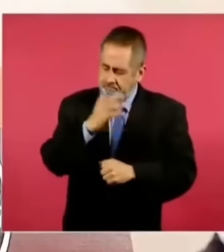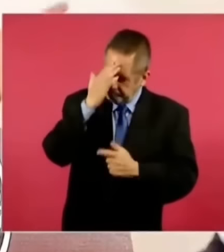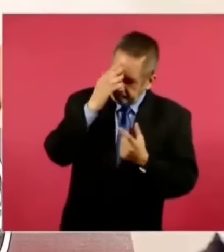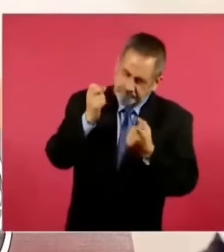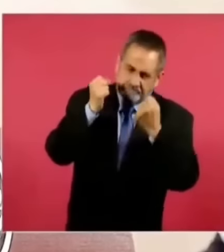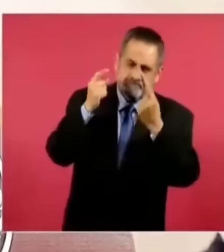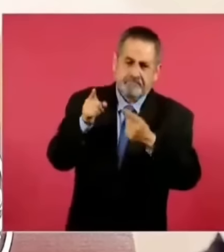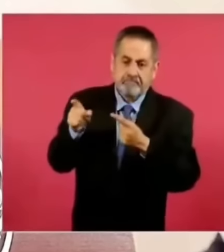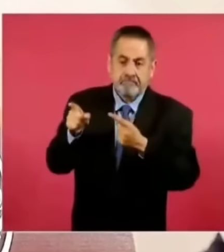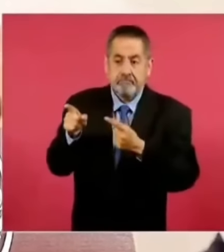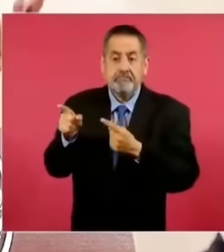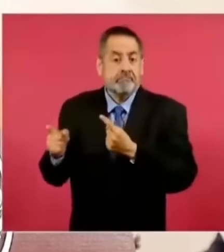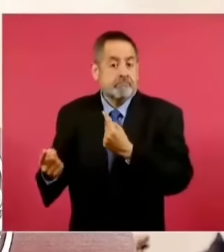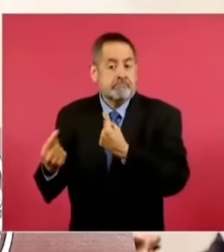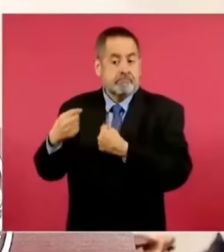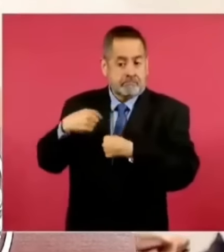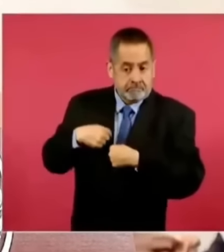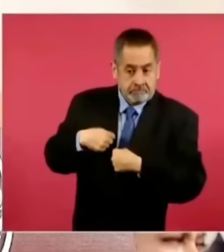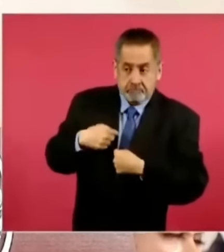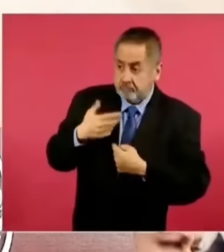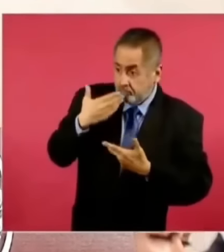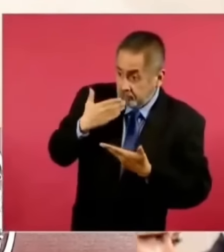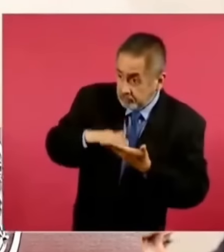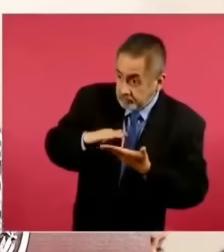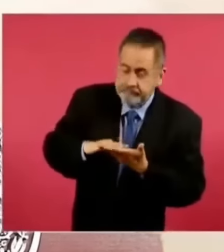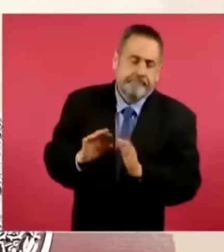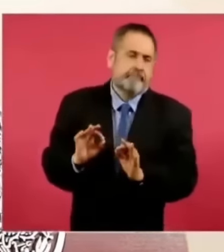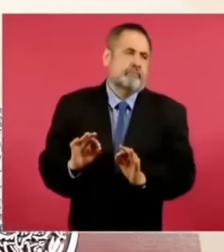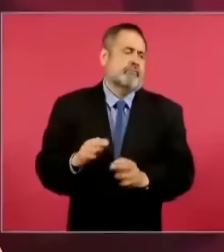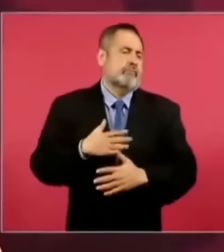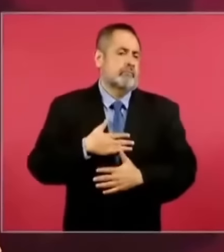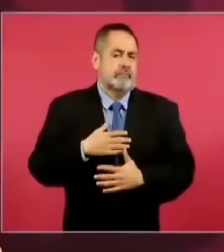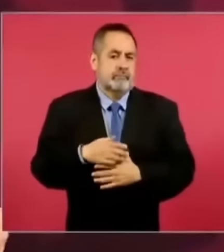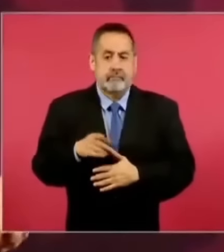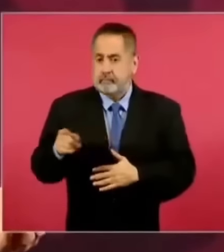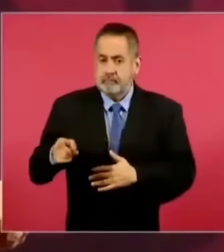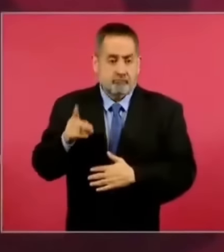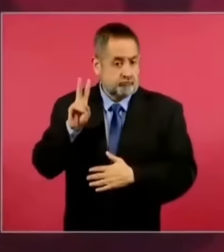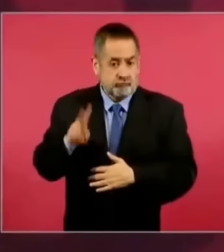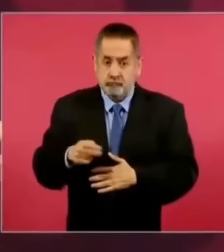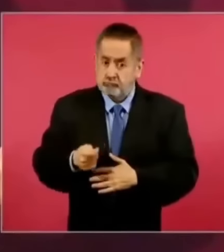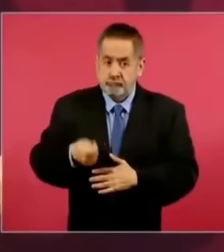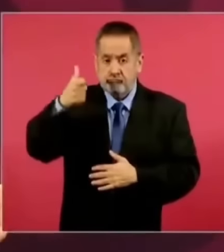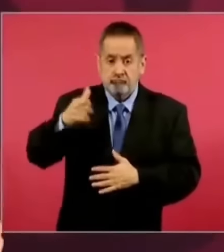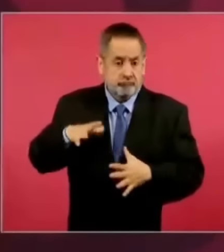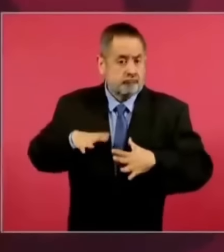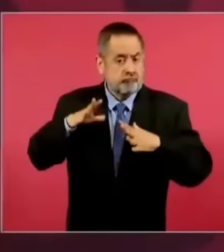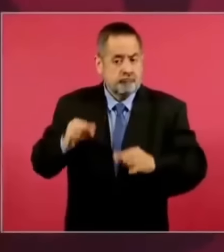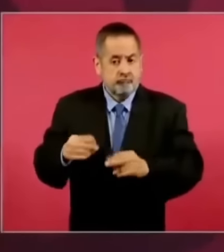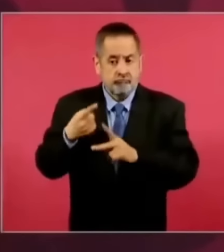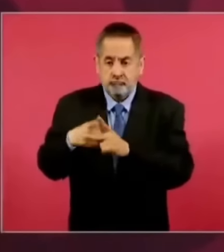ahora, porque él es precursor de esta lucha, repito.